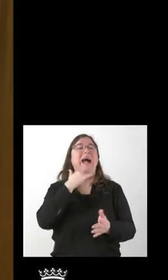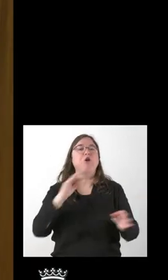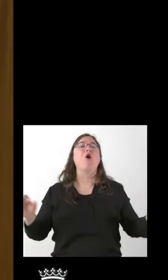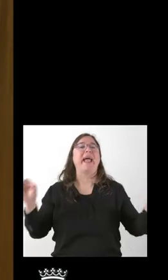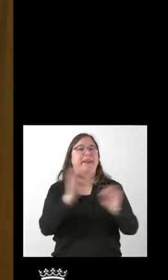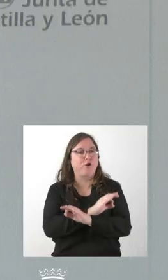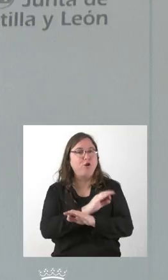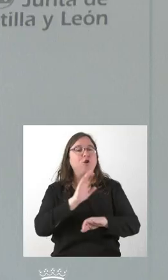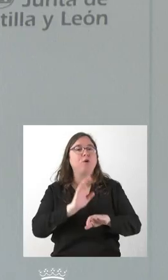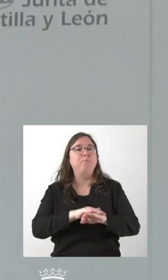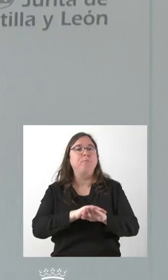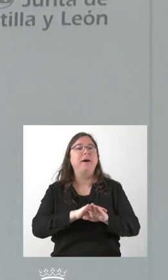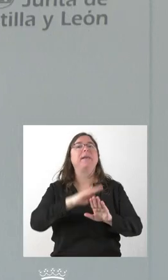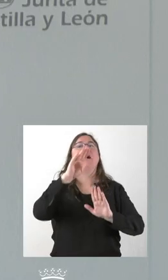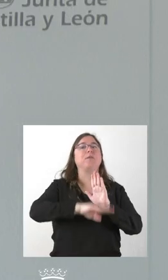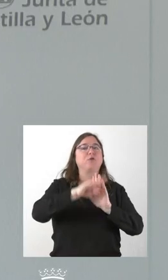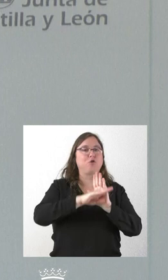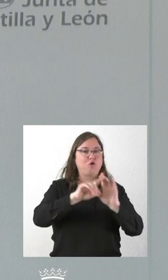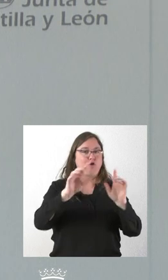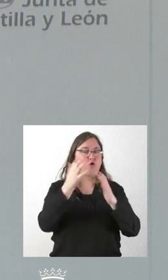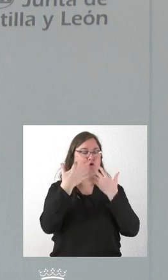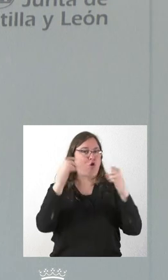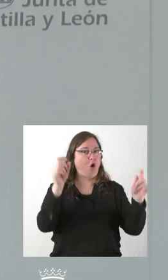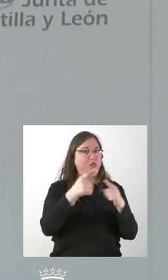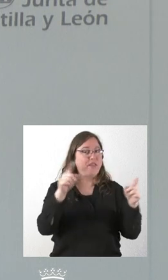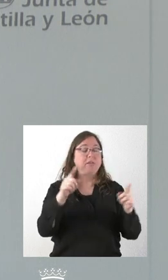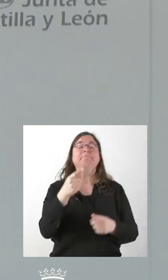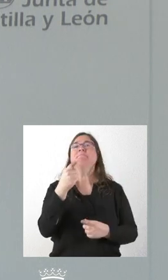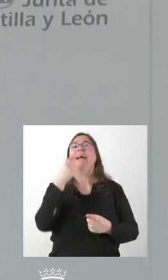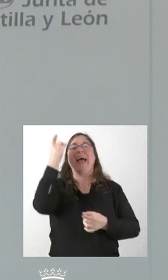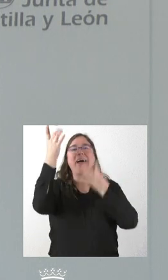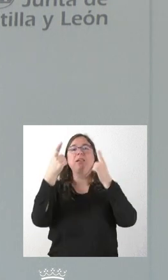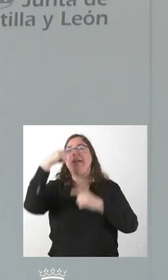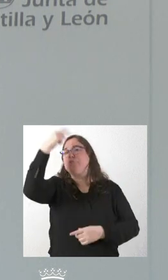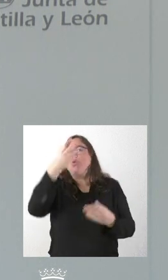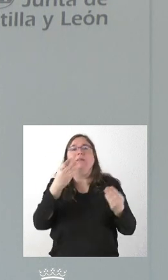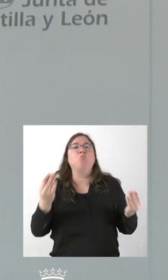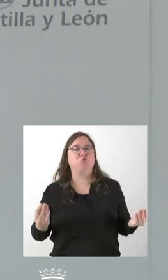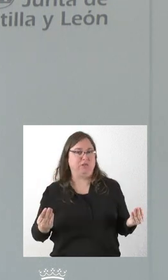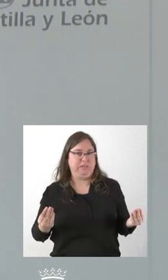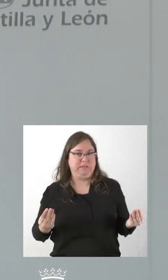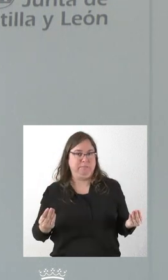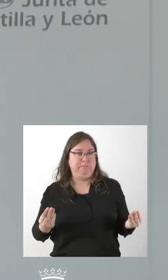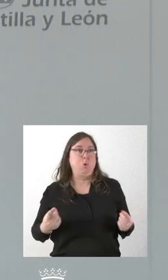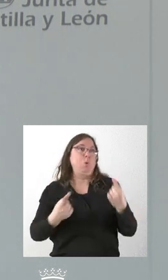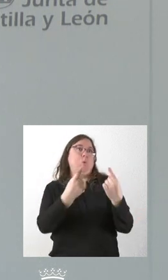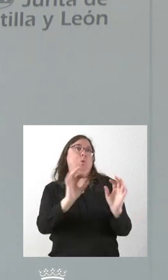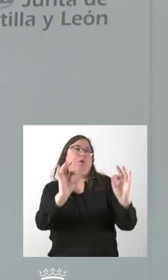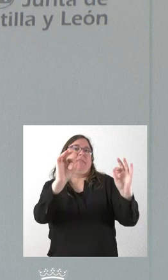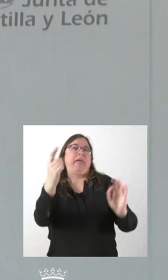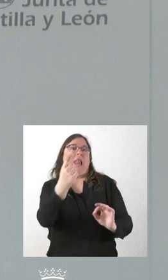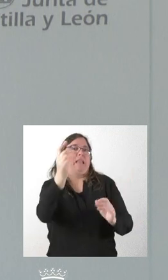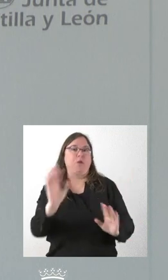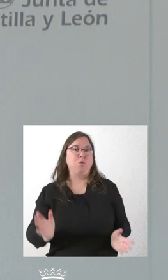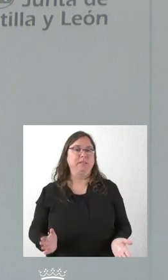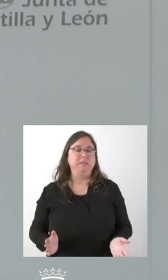concierto? No, yo lo que decía es que actividades culturales en Castilla y León se hacen muchas. Esta es una más, no hay que verla como una aislada. Es